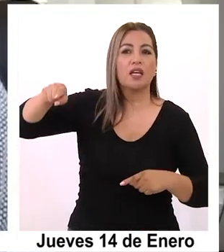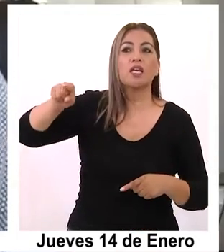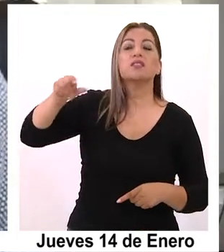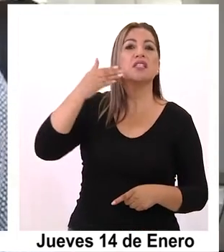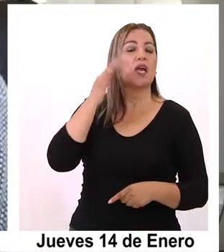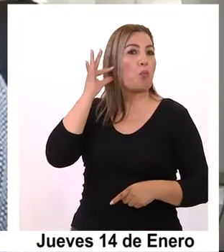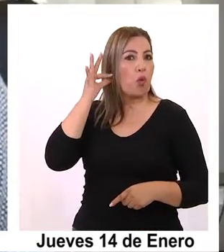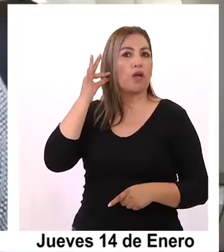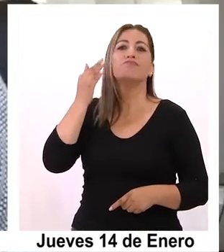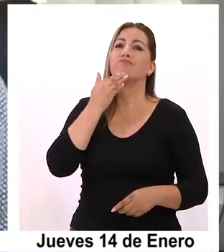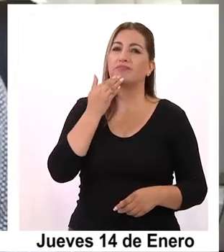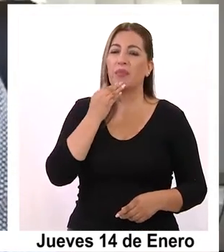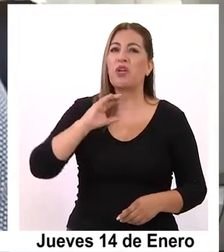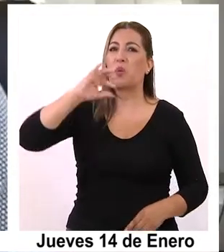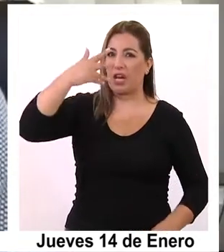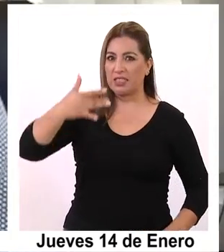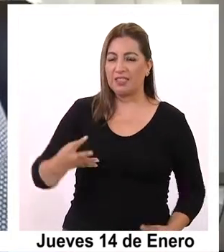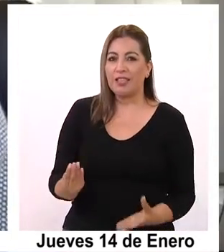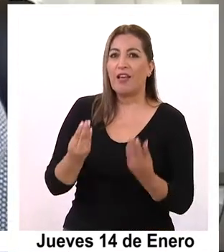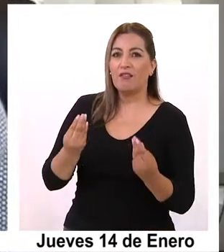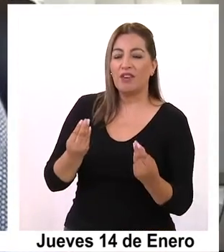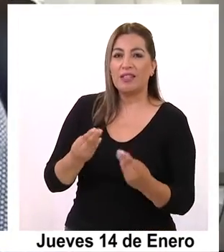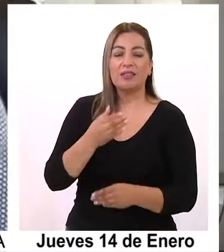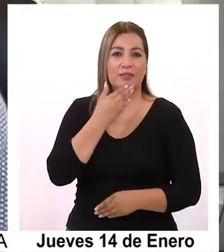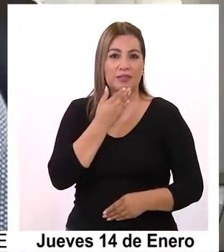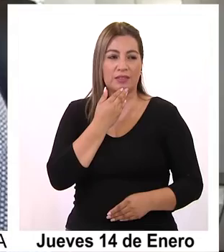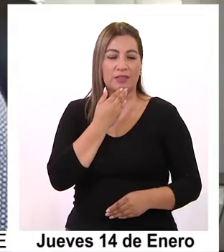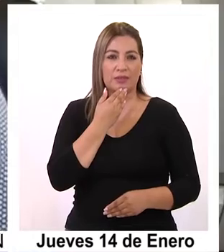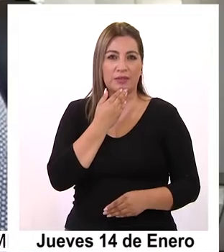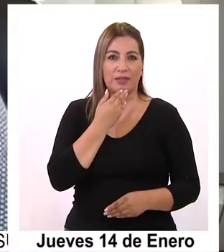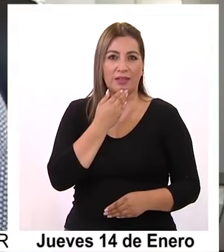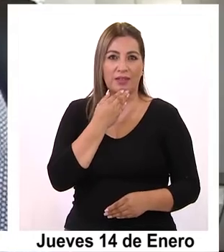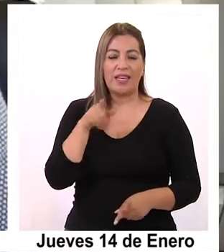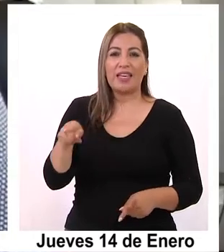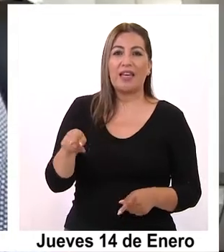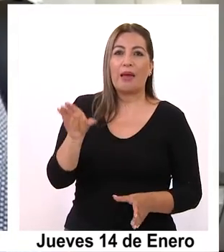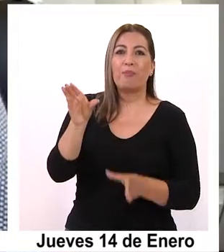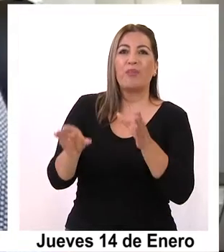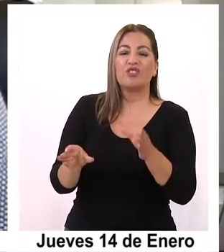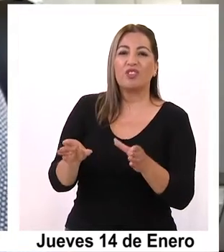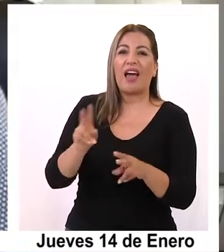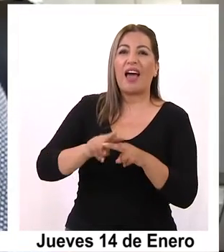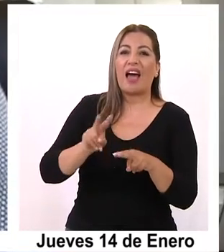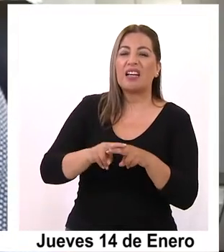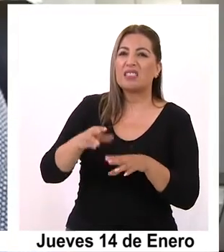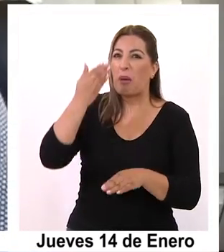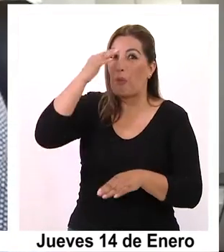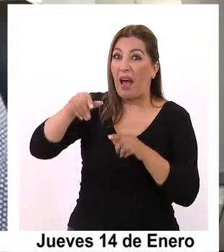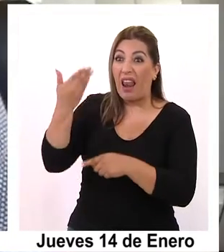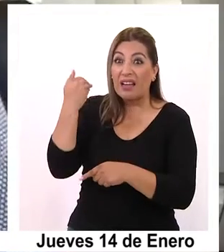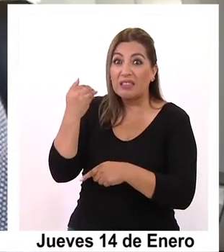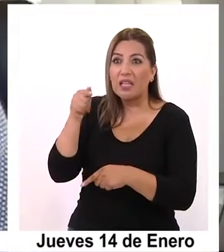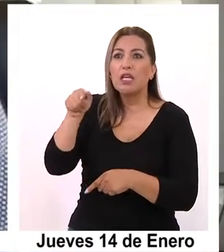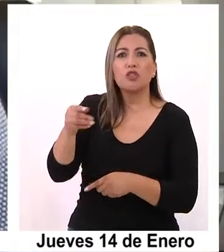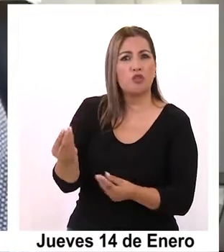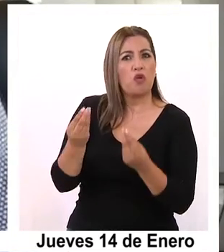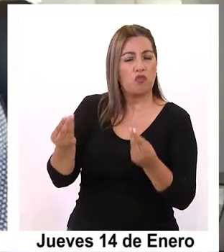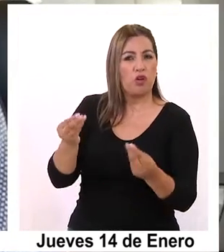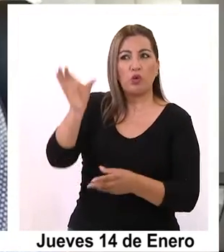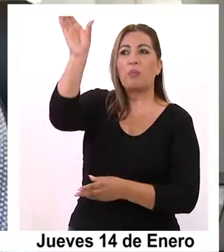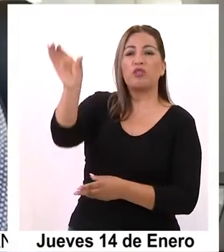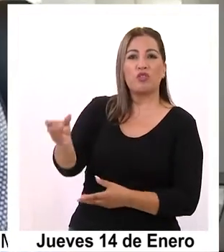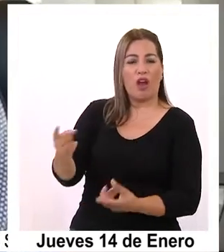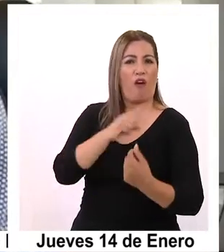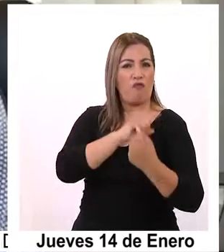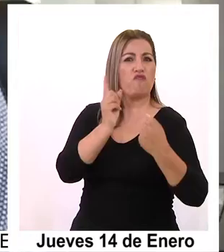mujer sí es un argumento hoy en día y el hecho que tampoco tenga muchas yayitas en buen chileno hace que hoy en día sea un personaje fuerte